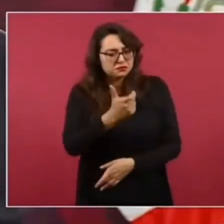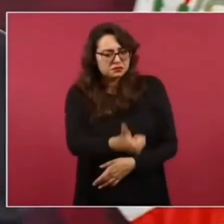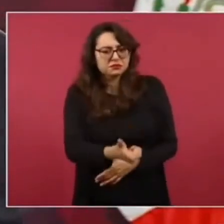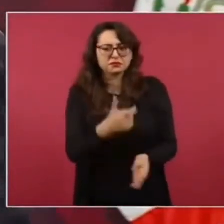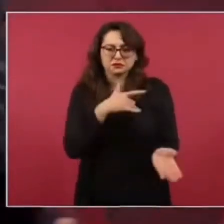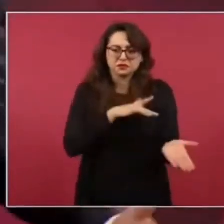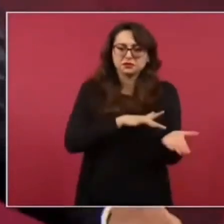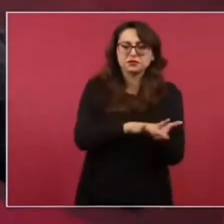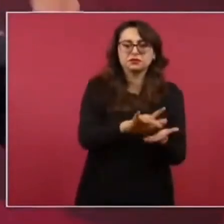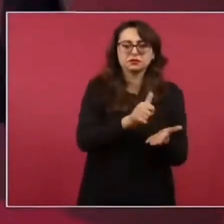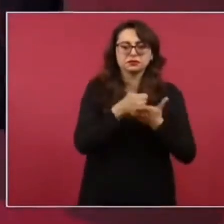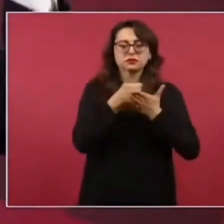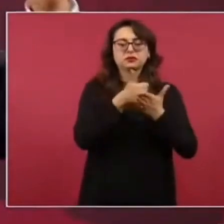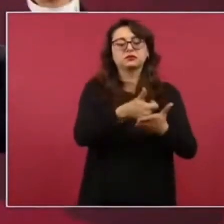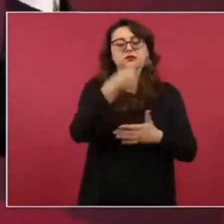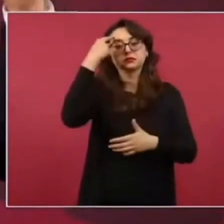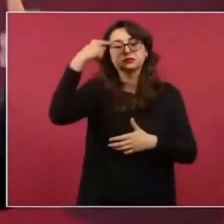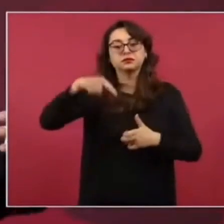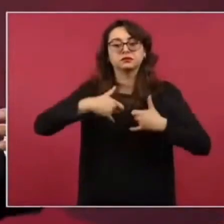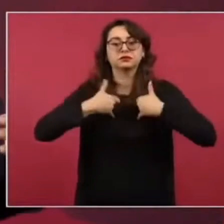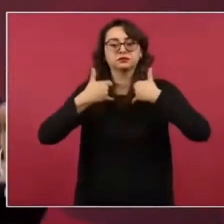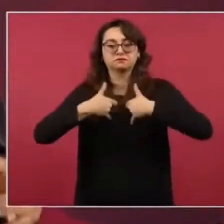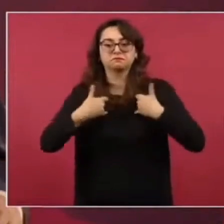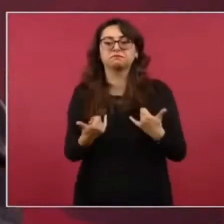que no se fuesen los hijos,